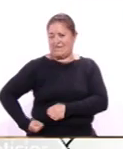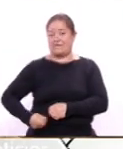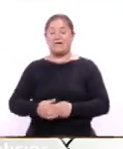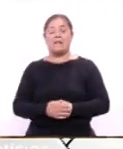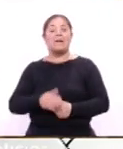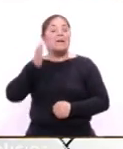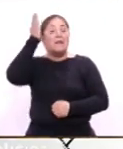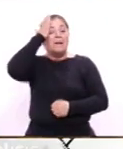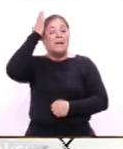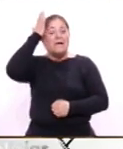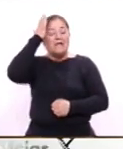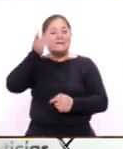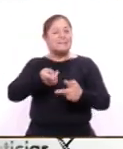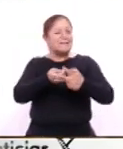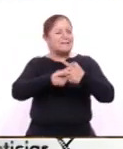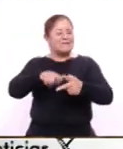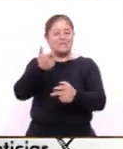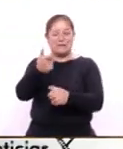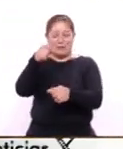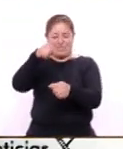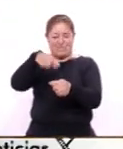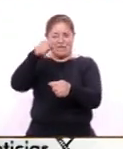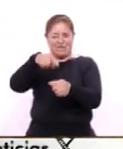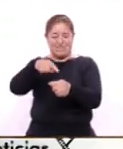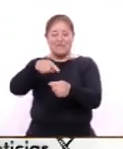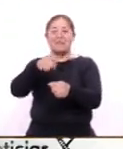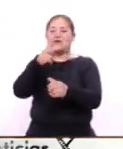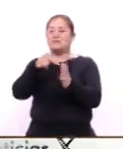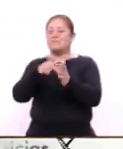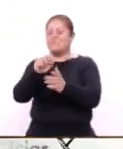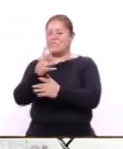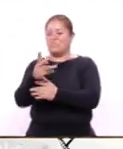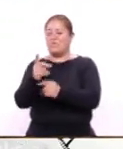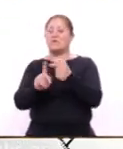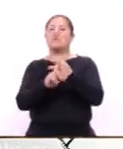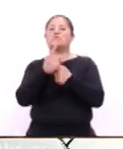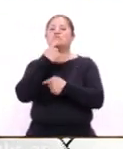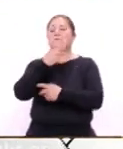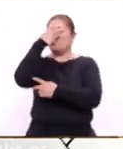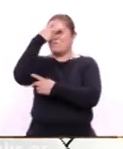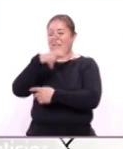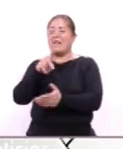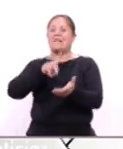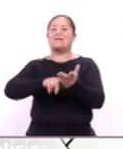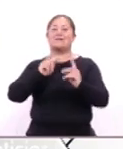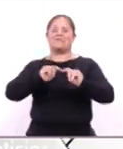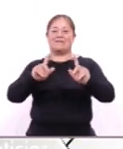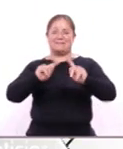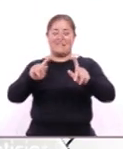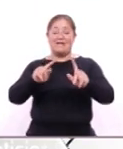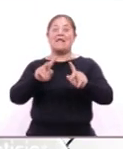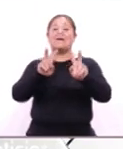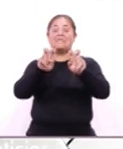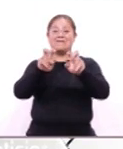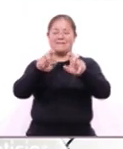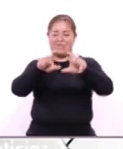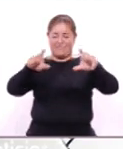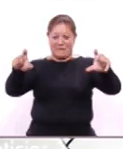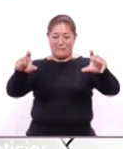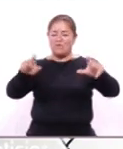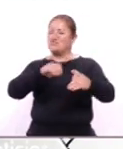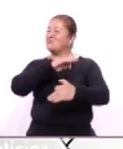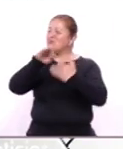encabezaron el inicio de la colecta anual 2024 de la Cruz Roja Mexicana en Tlaxcala denominada Todos